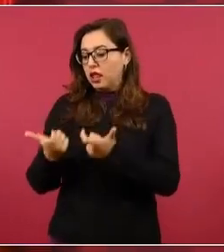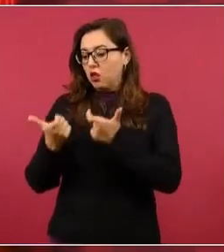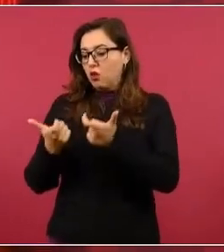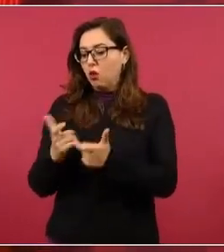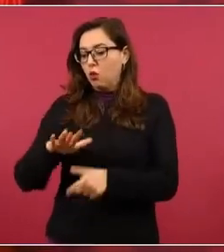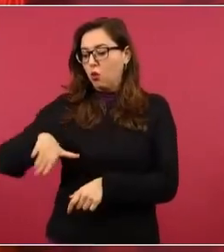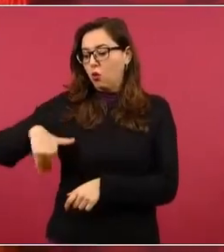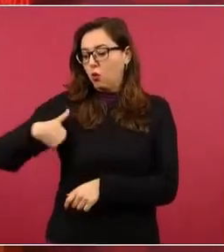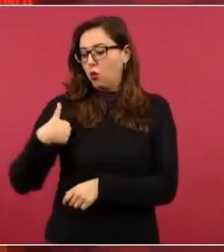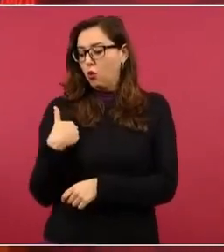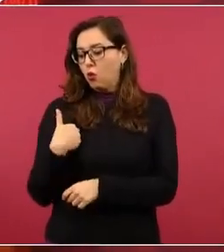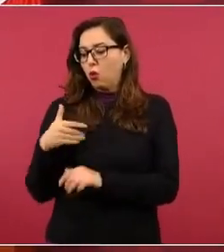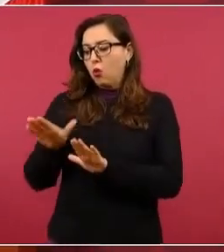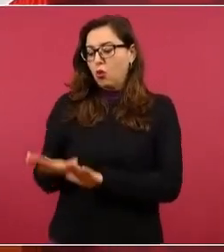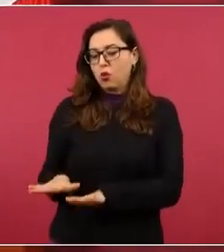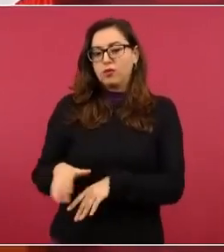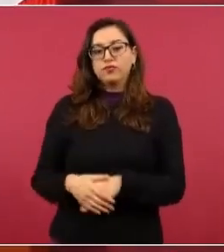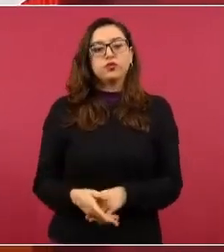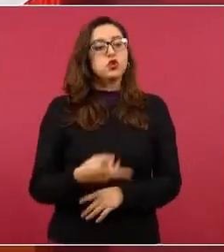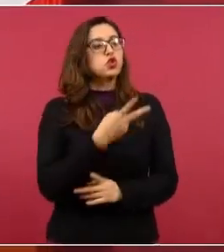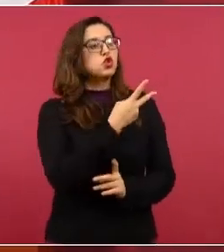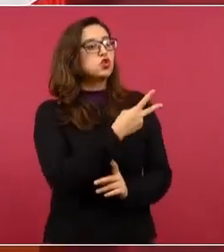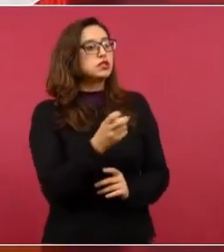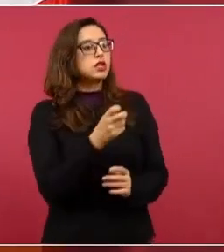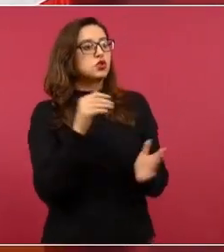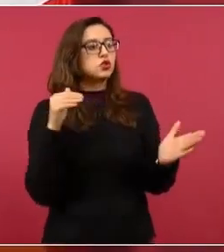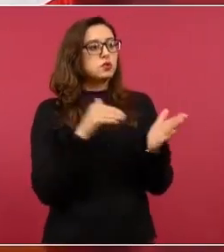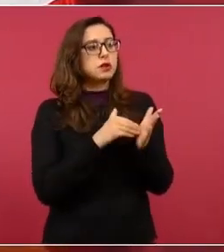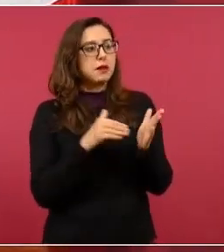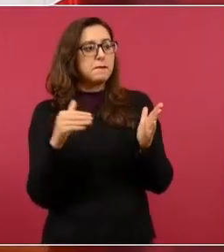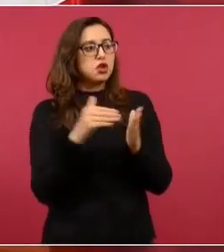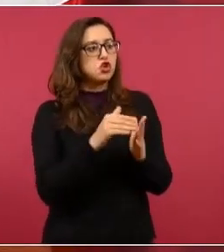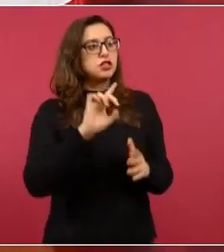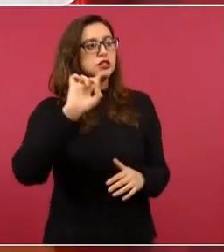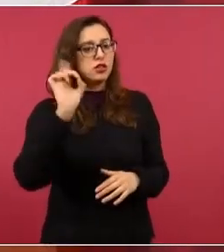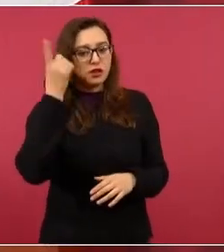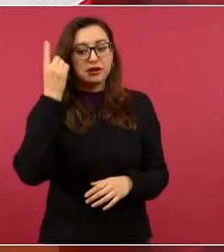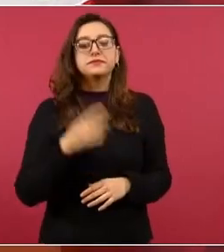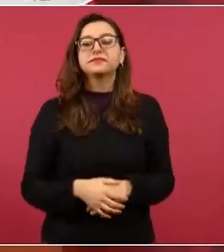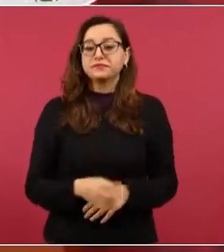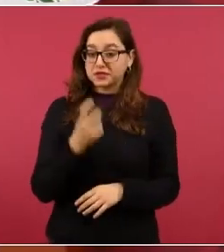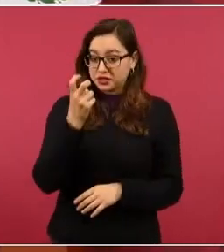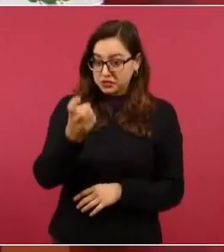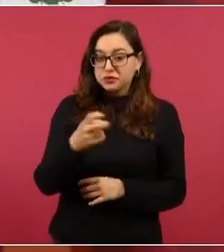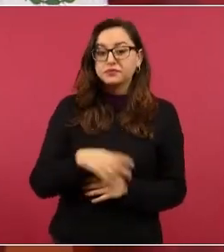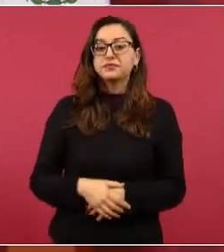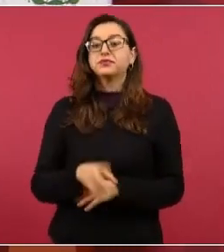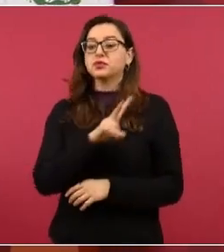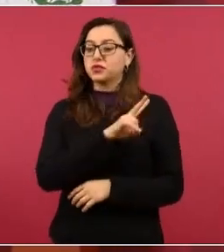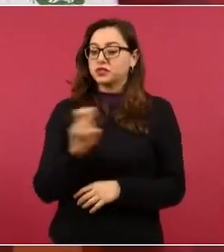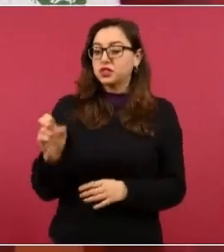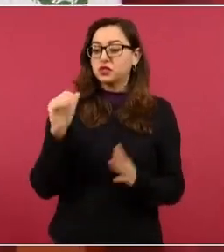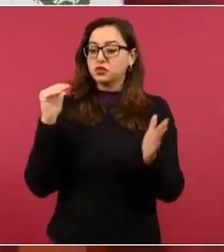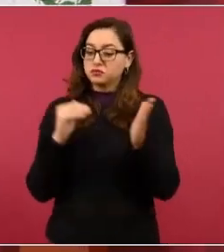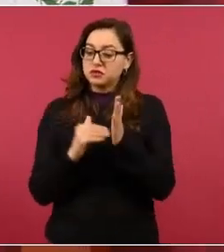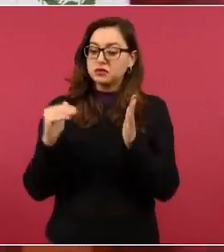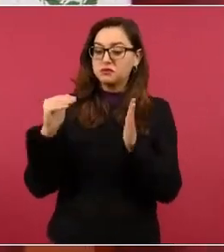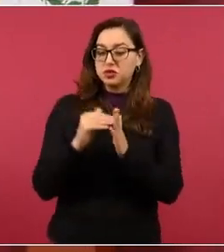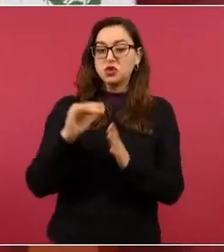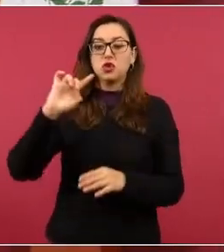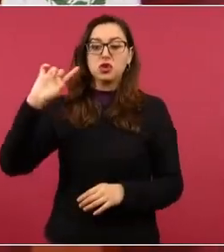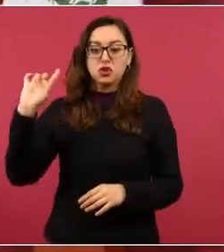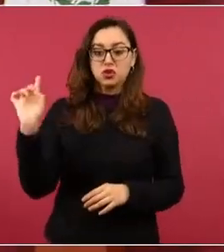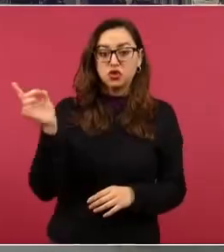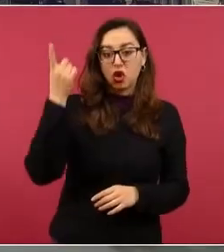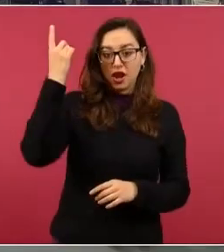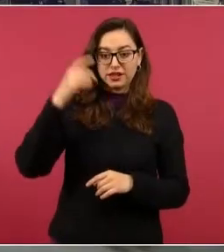son 200 mil millones de dólares. 200 mil millones de dólares. A ver, vamos